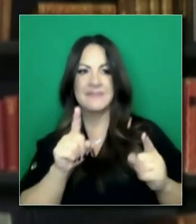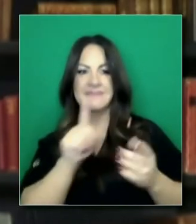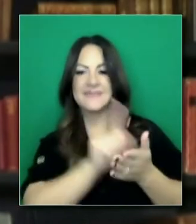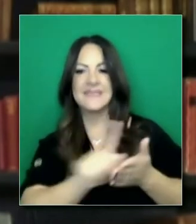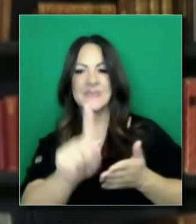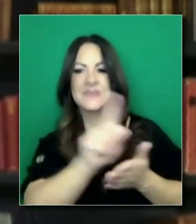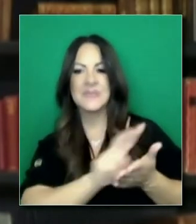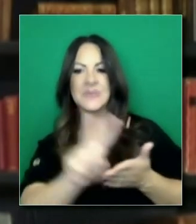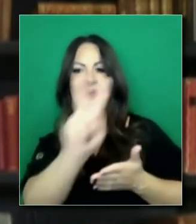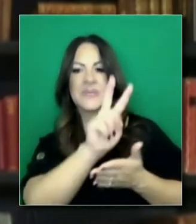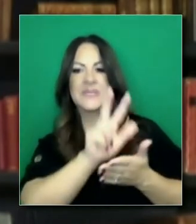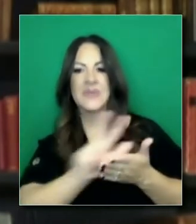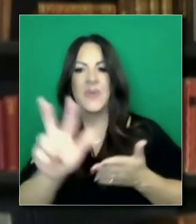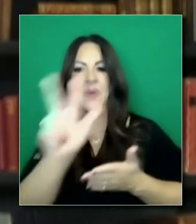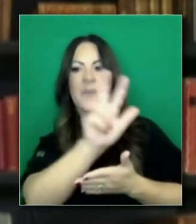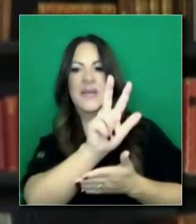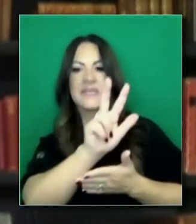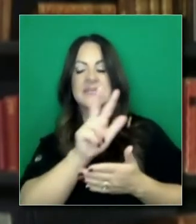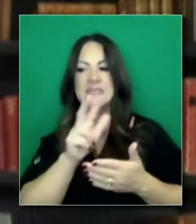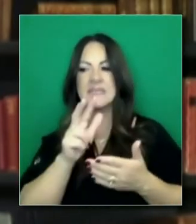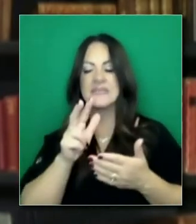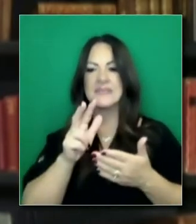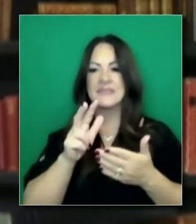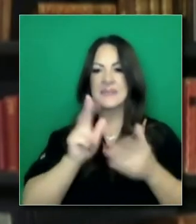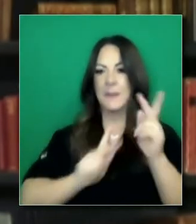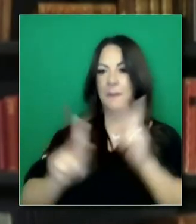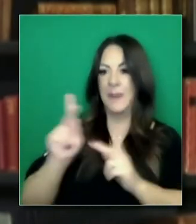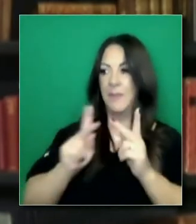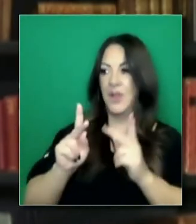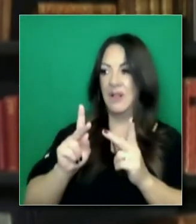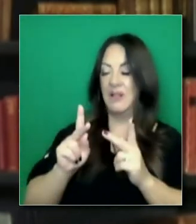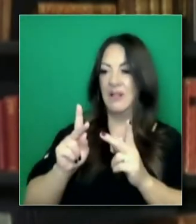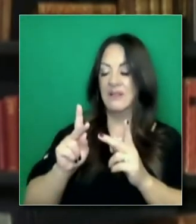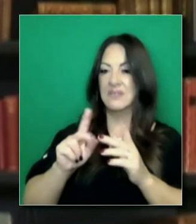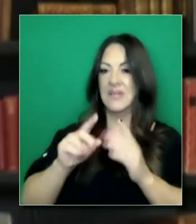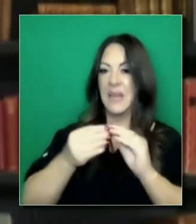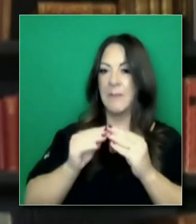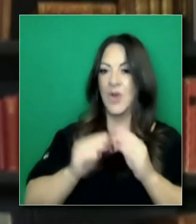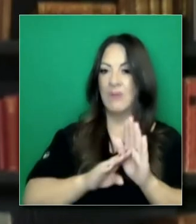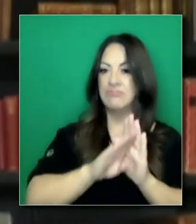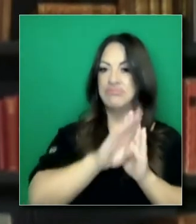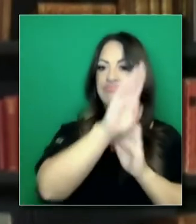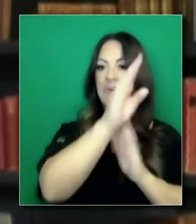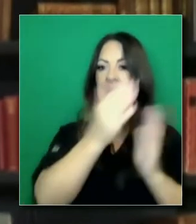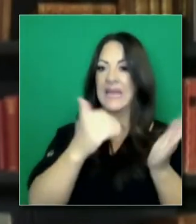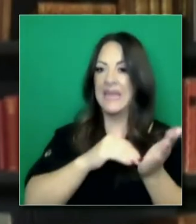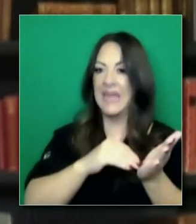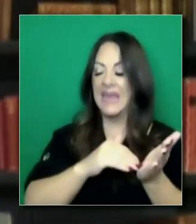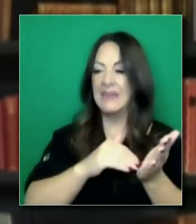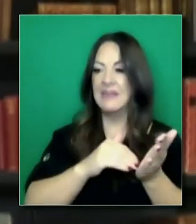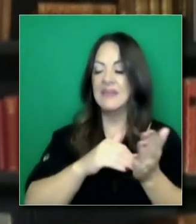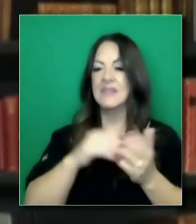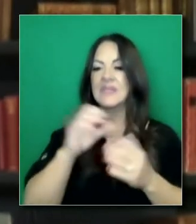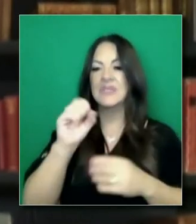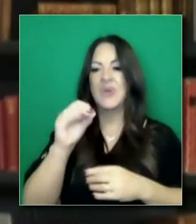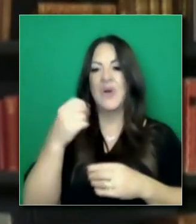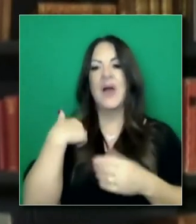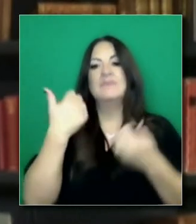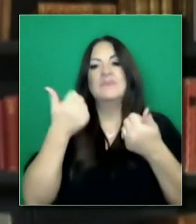esta curva, este pico de la curva estará un poco más aliviado. Y esperamos que no haya